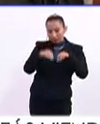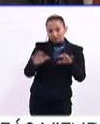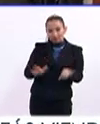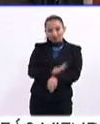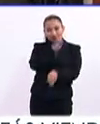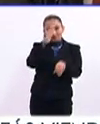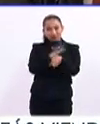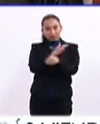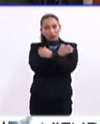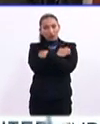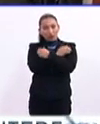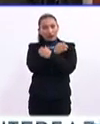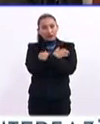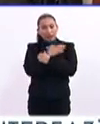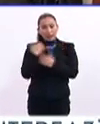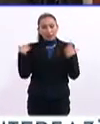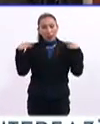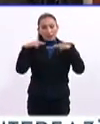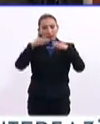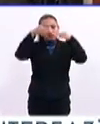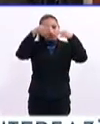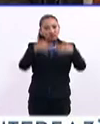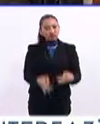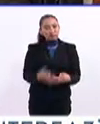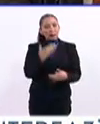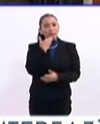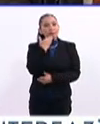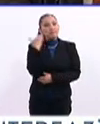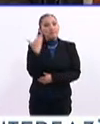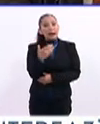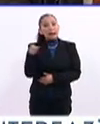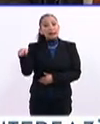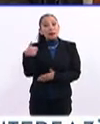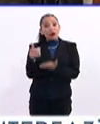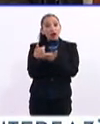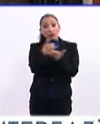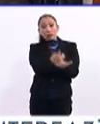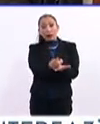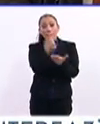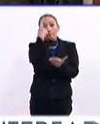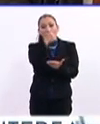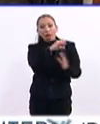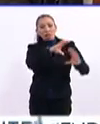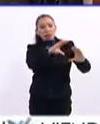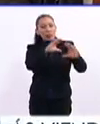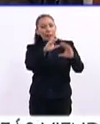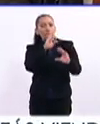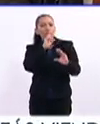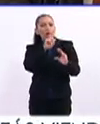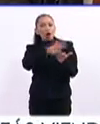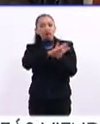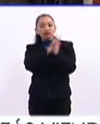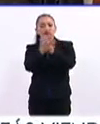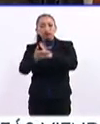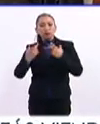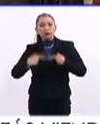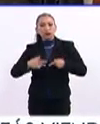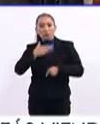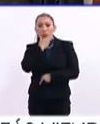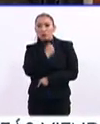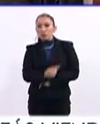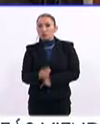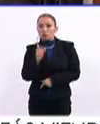excelencia educativa y académica de forma que permita formar mejores ciudadanas y